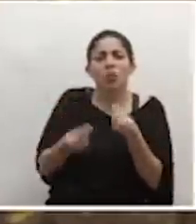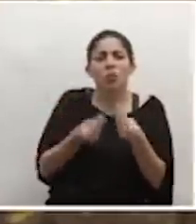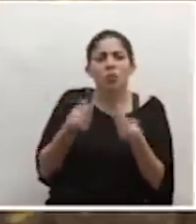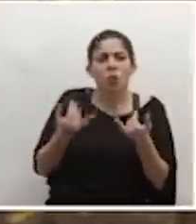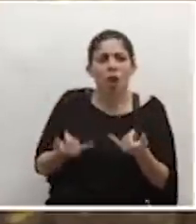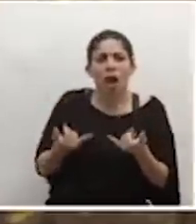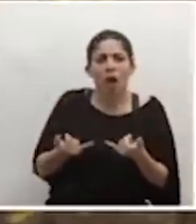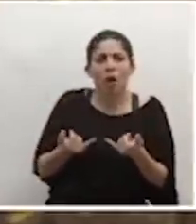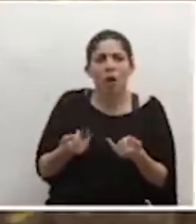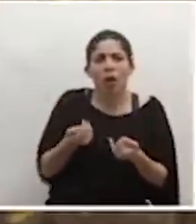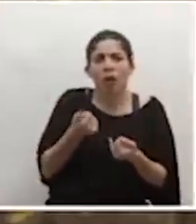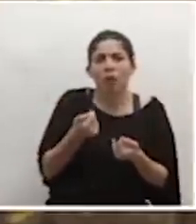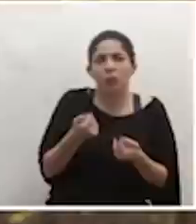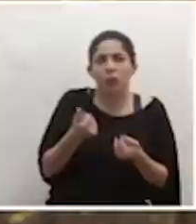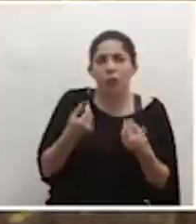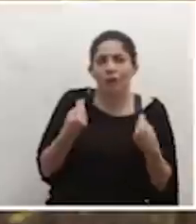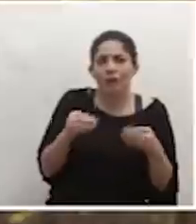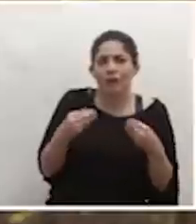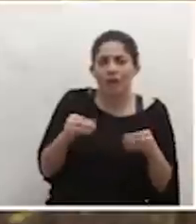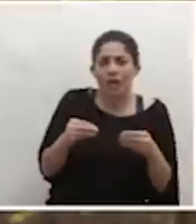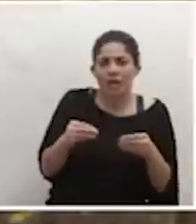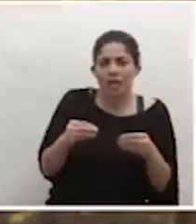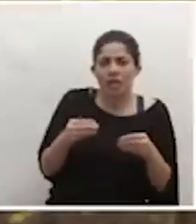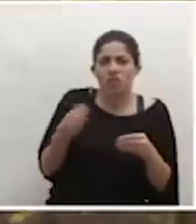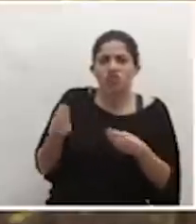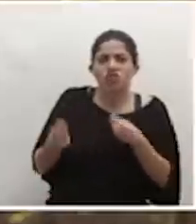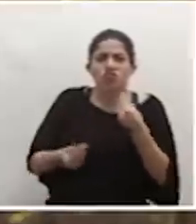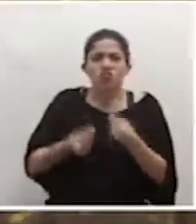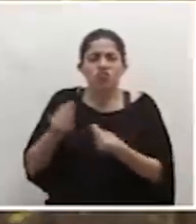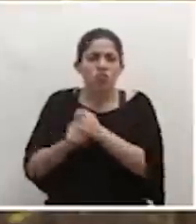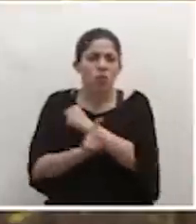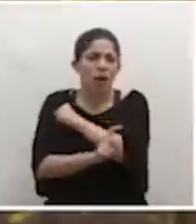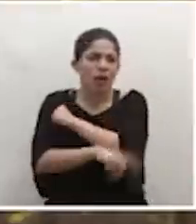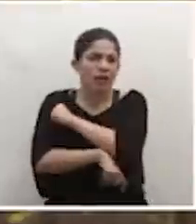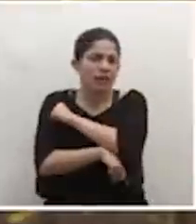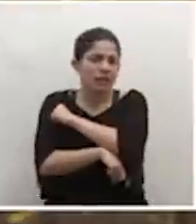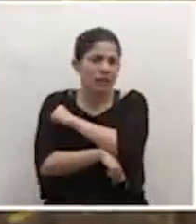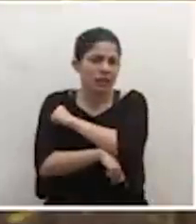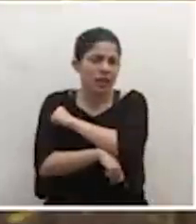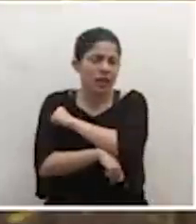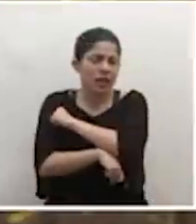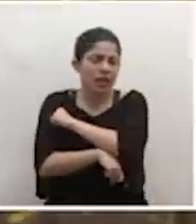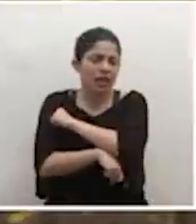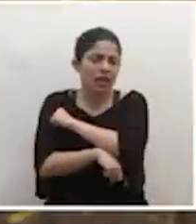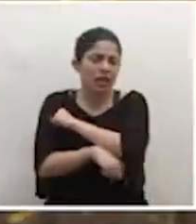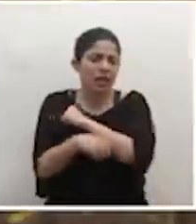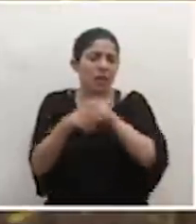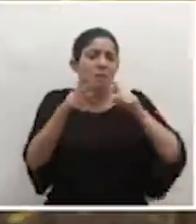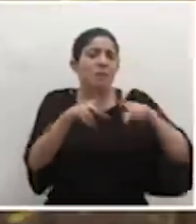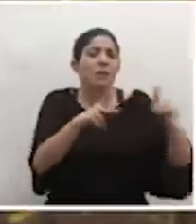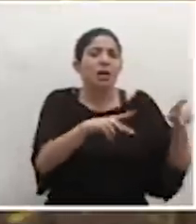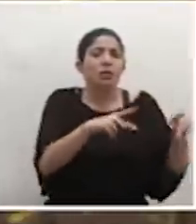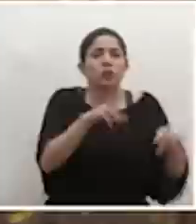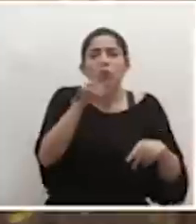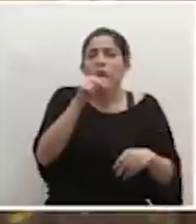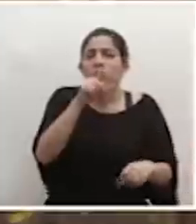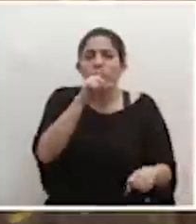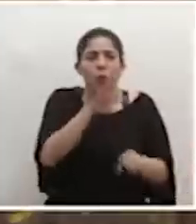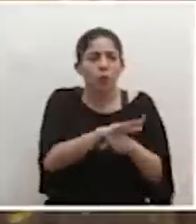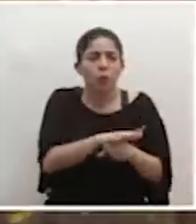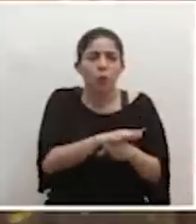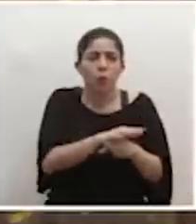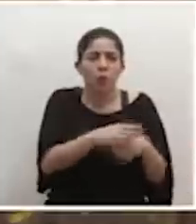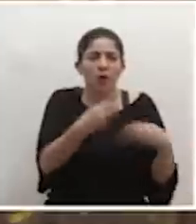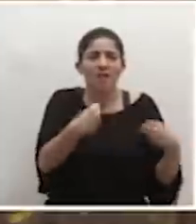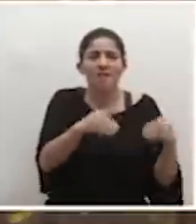estos momentos tan escasos? ¿Qué sanciones se están previendo en quienes incurran en este tipo de